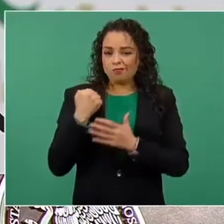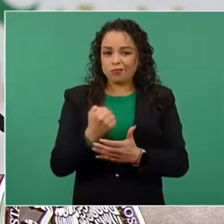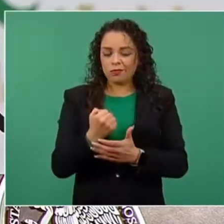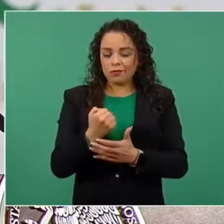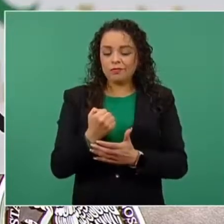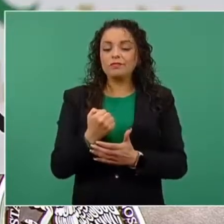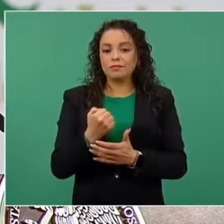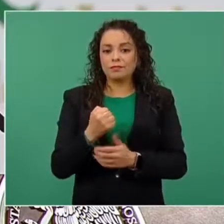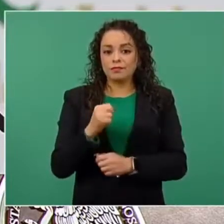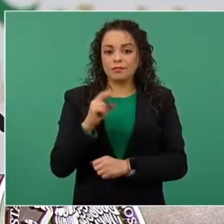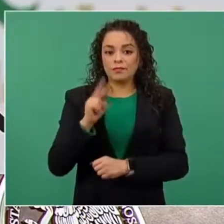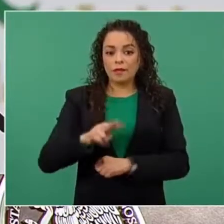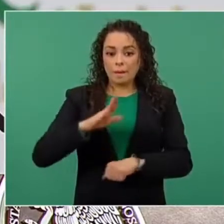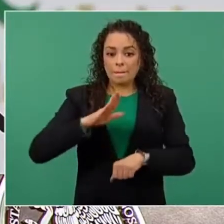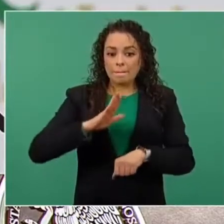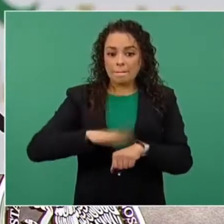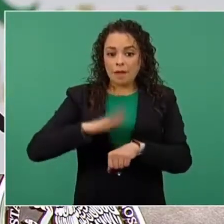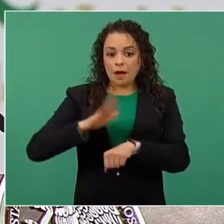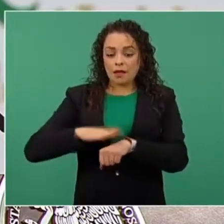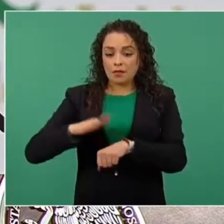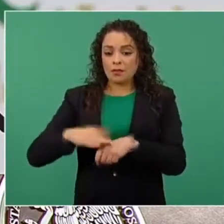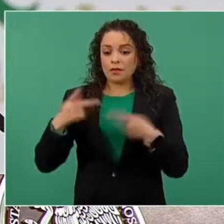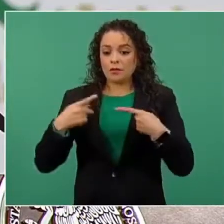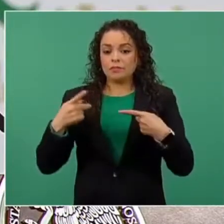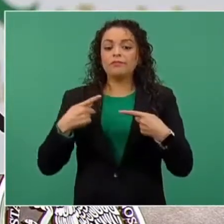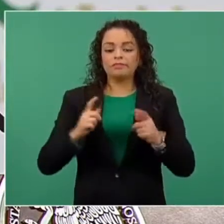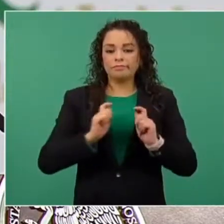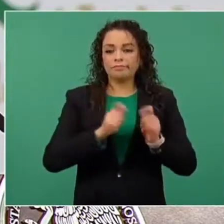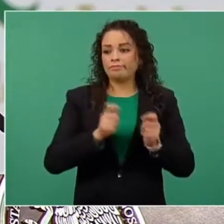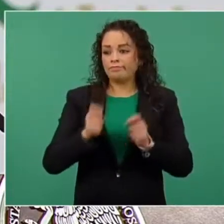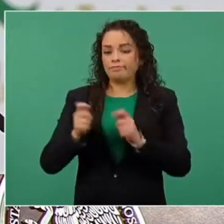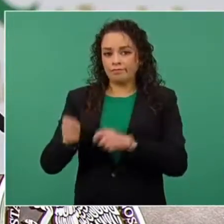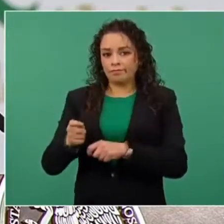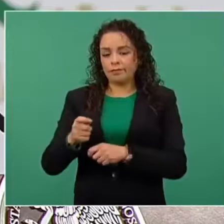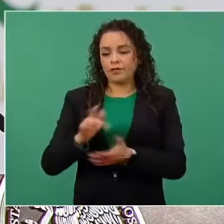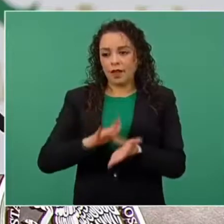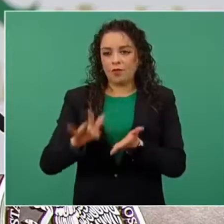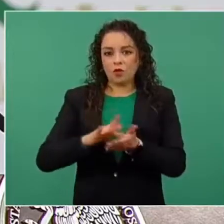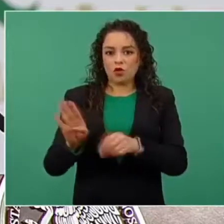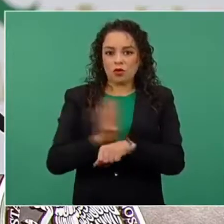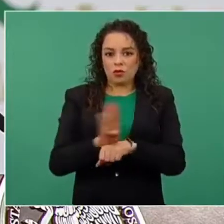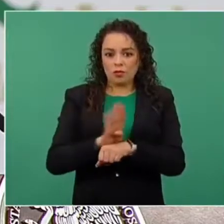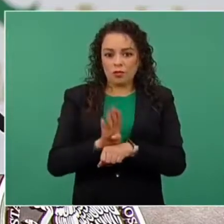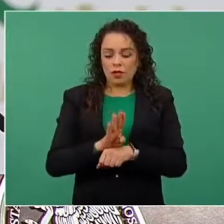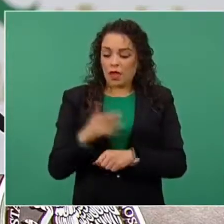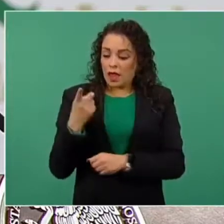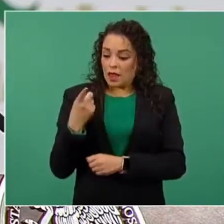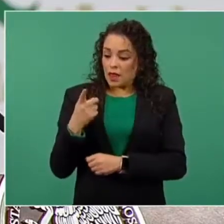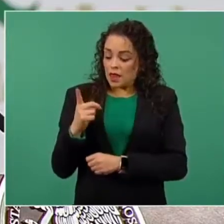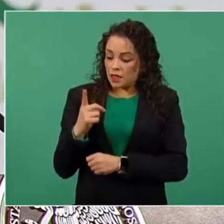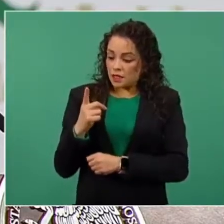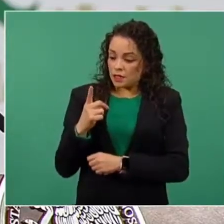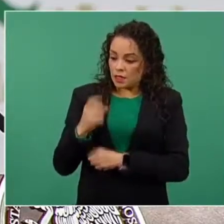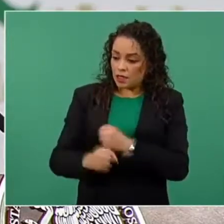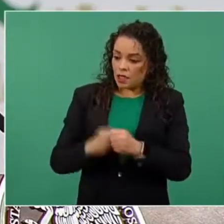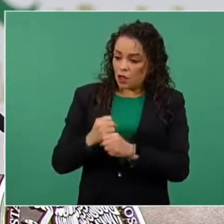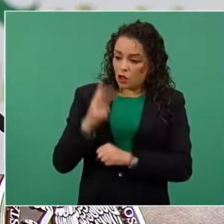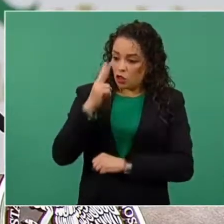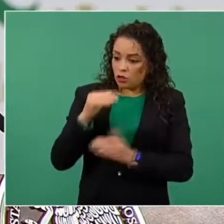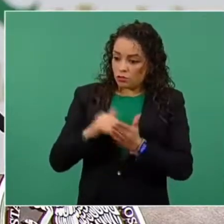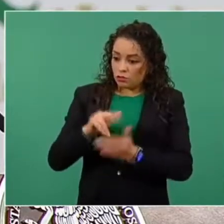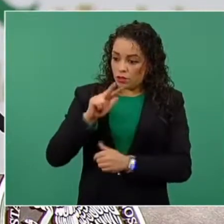una mayor incorporación en el número de beneficiarios, cuando nosotros llegamos al gobierno en diciembre de 2018 había